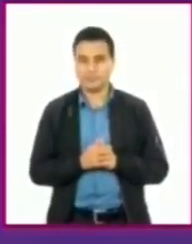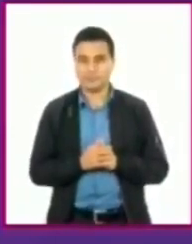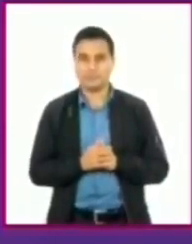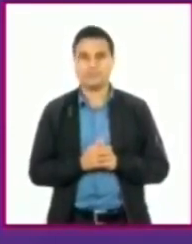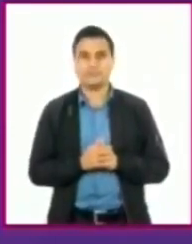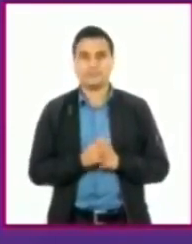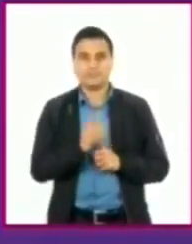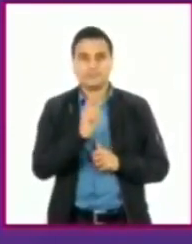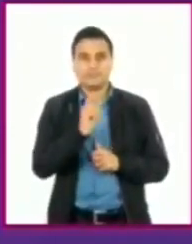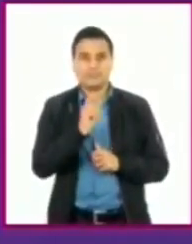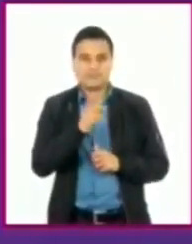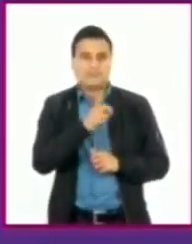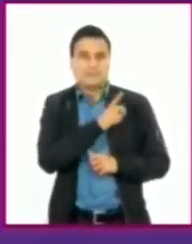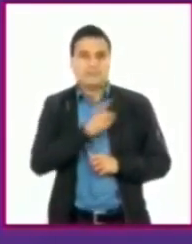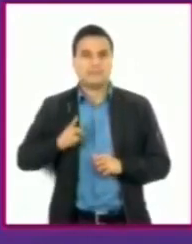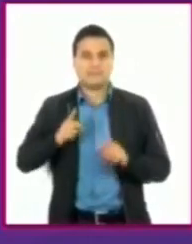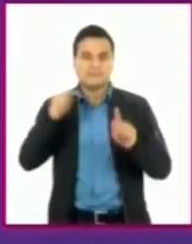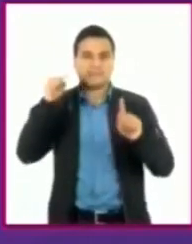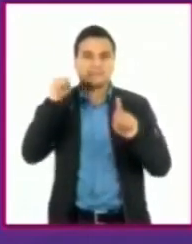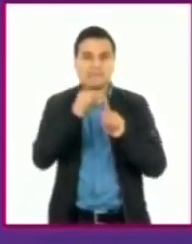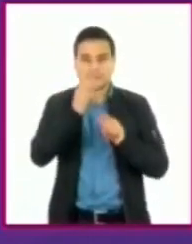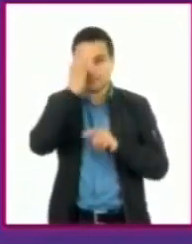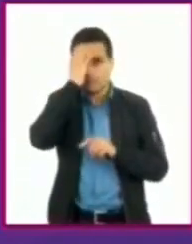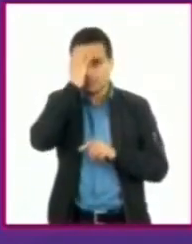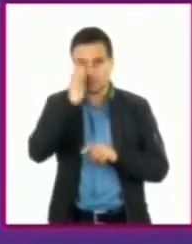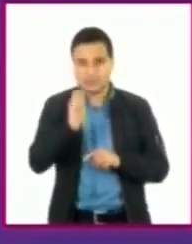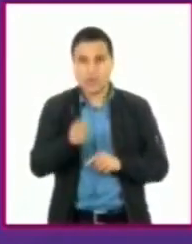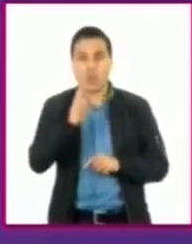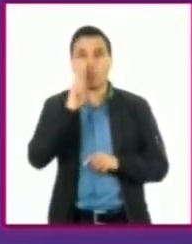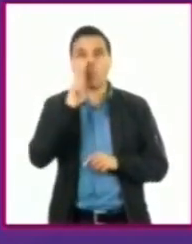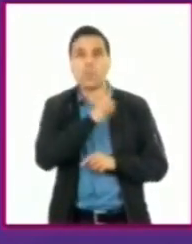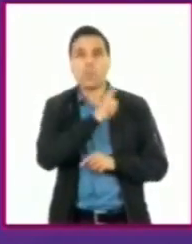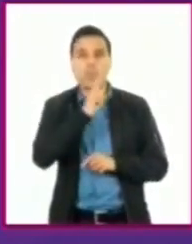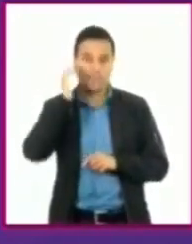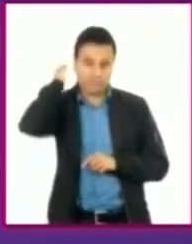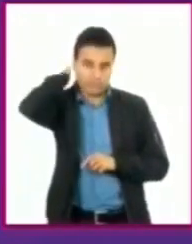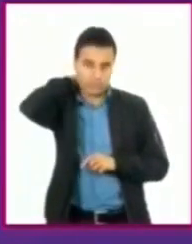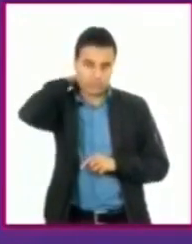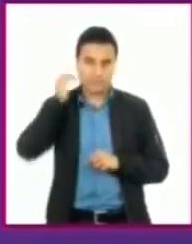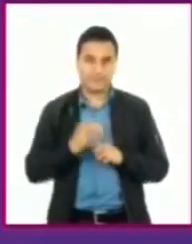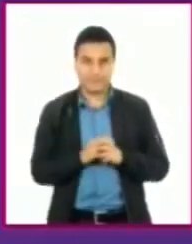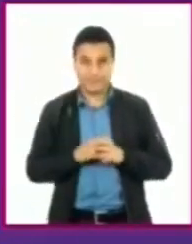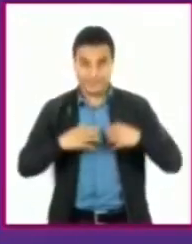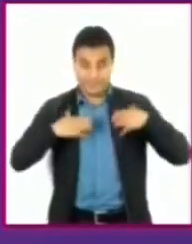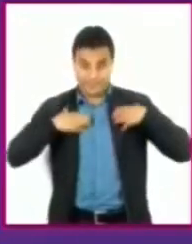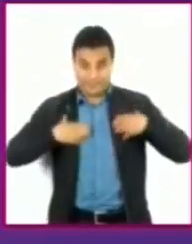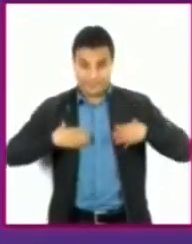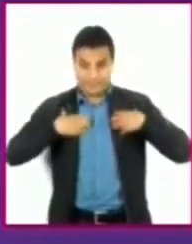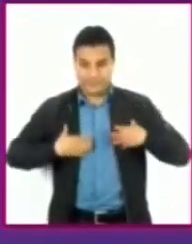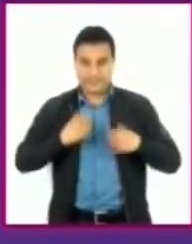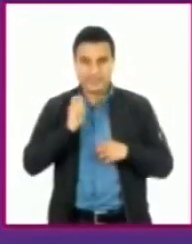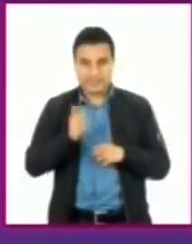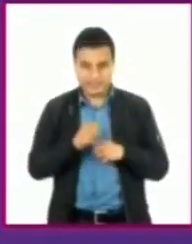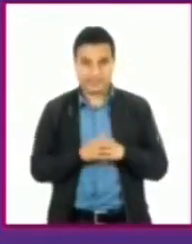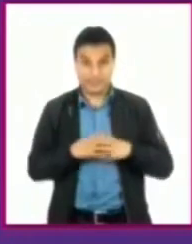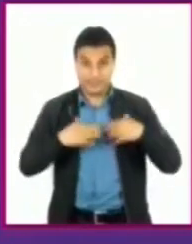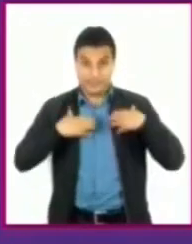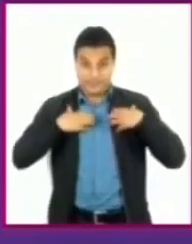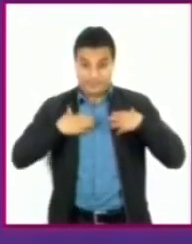pulmón. El pulmón es el órgano encargado de la comunicación de nuestro organismo con el exterior.